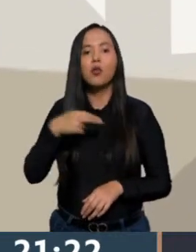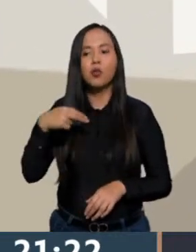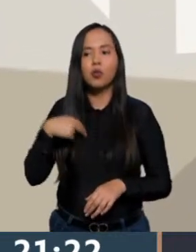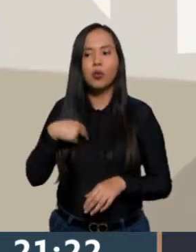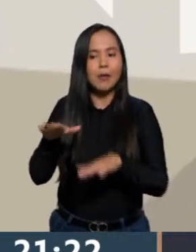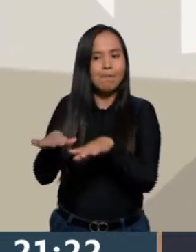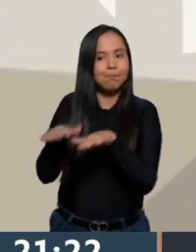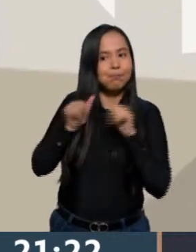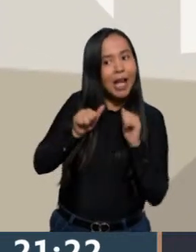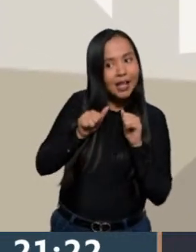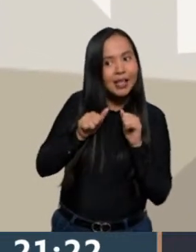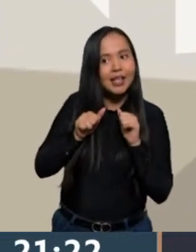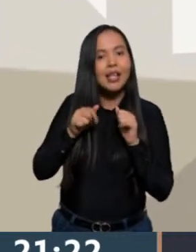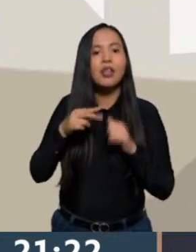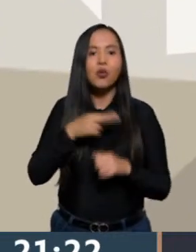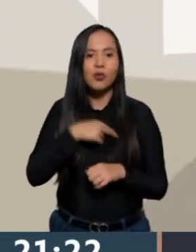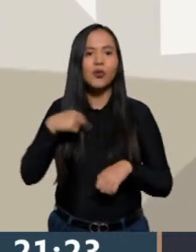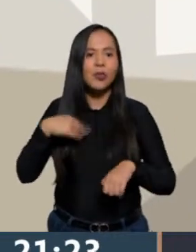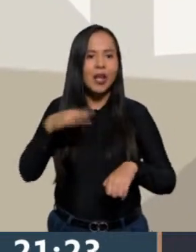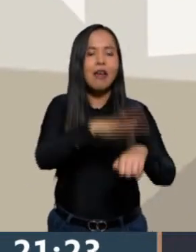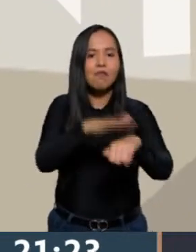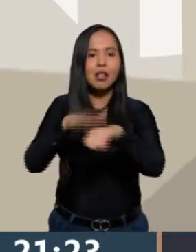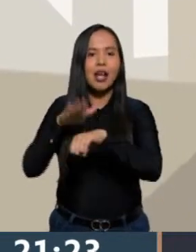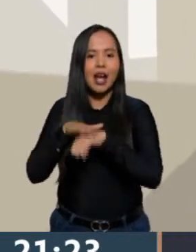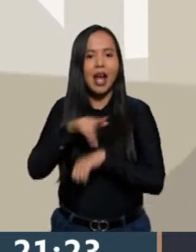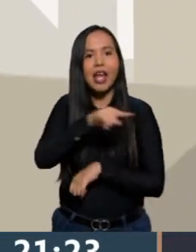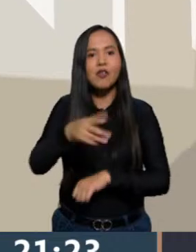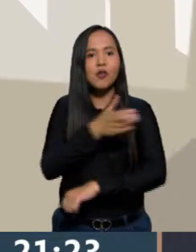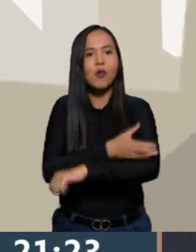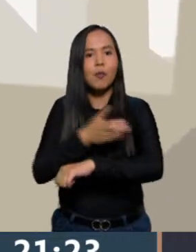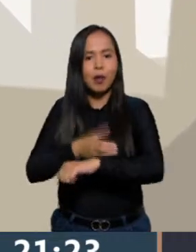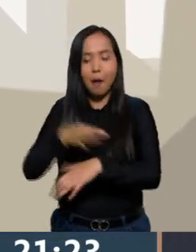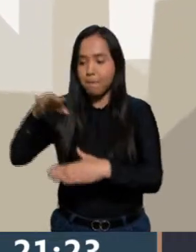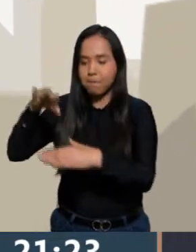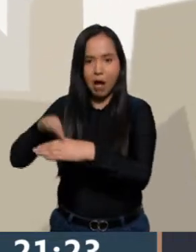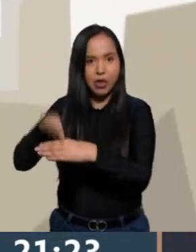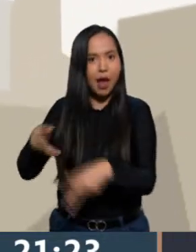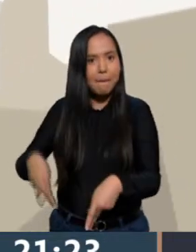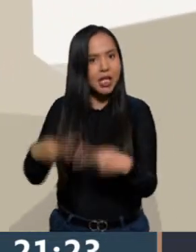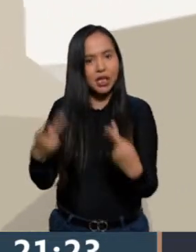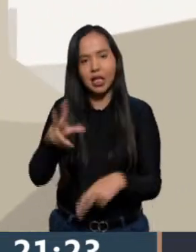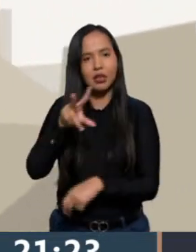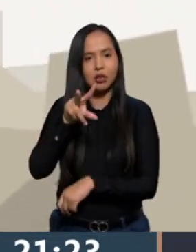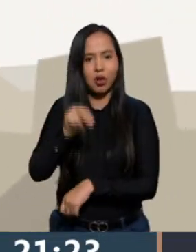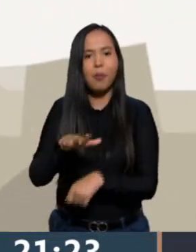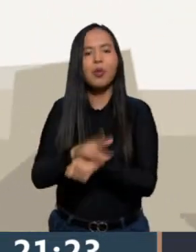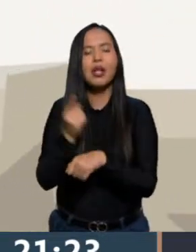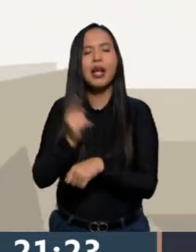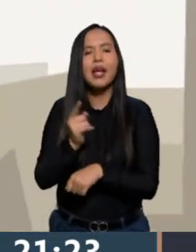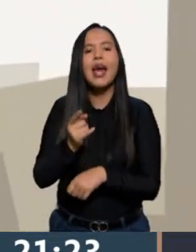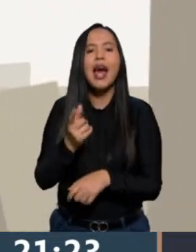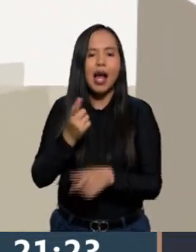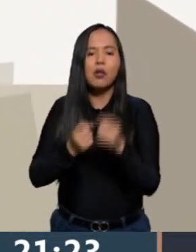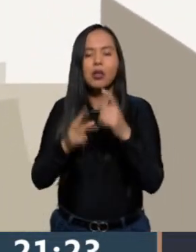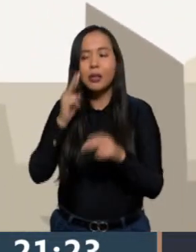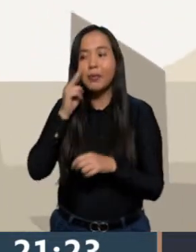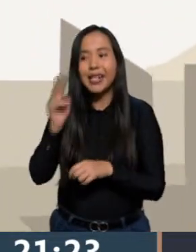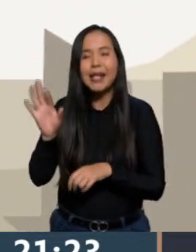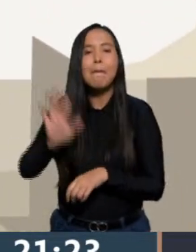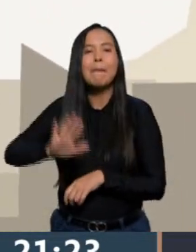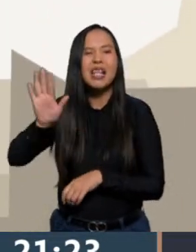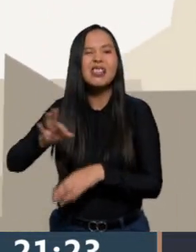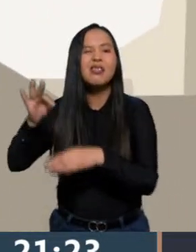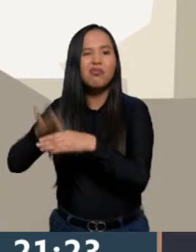y también hacer un llamado a los compañeros a no vender su voto, porque aquí parece que se puede configurar un delito electoral.